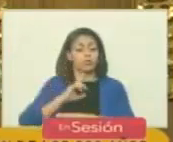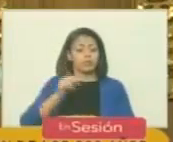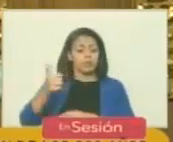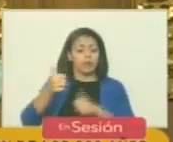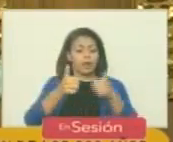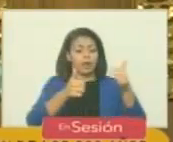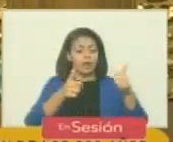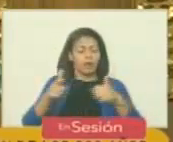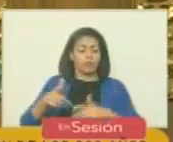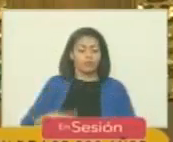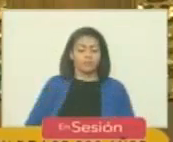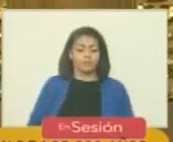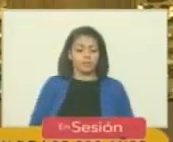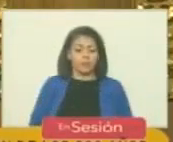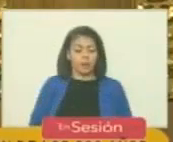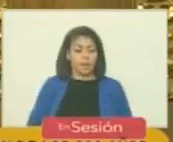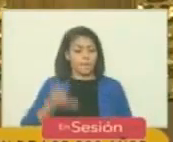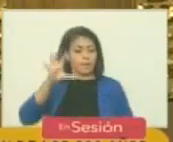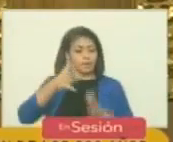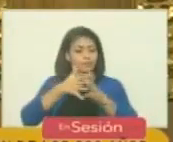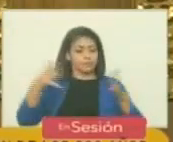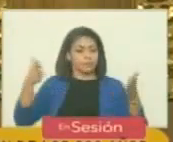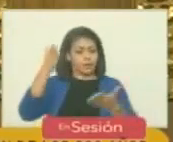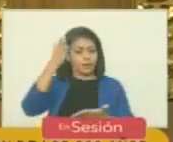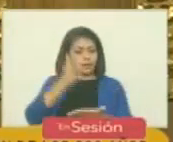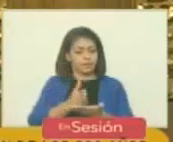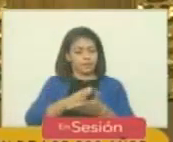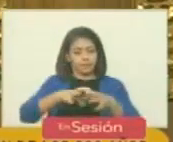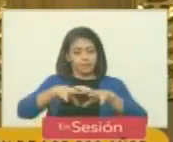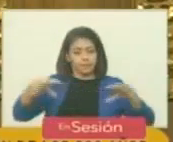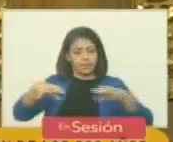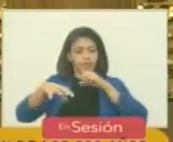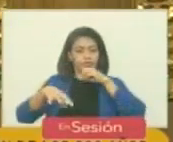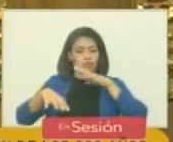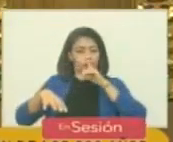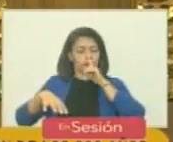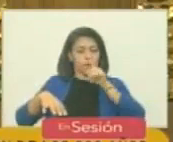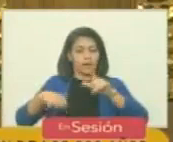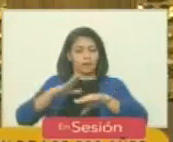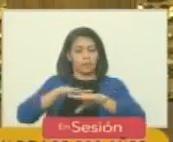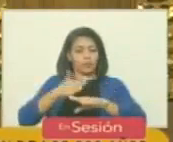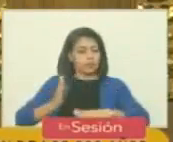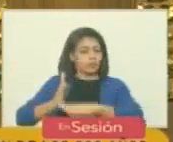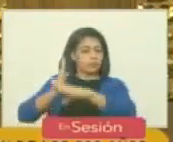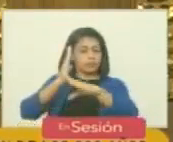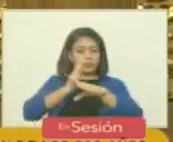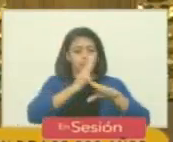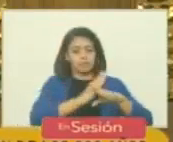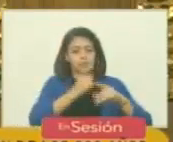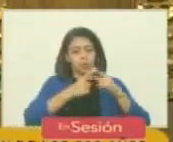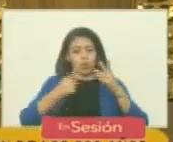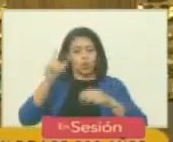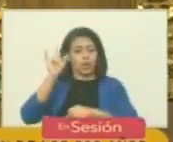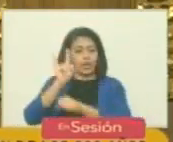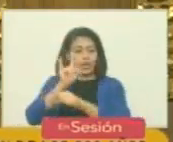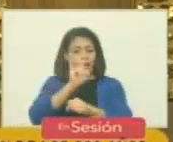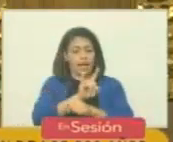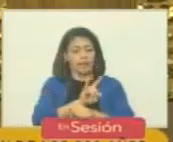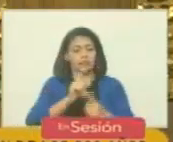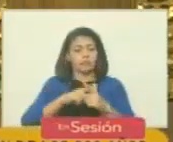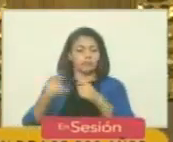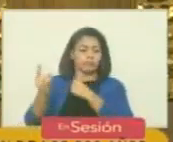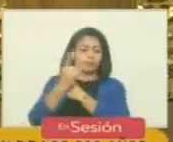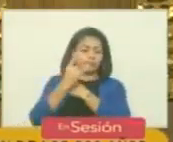por su lado patria grande fracturada por una historia mal contada tantos obstáculos tantas traiciones tantas